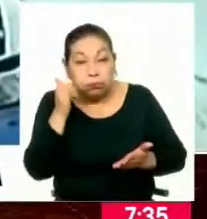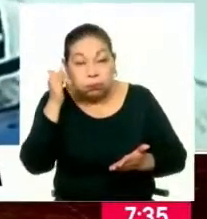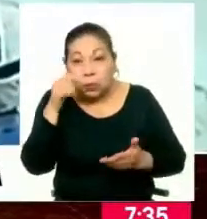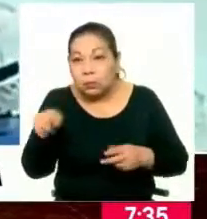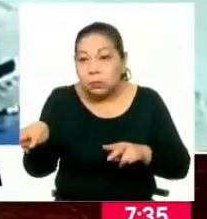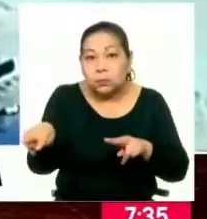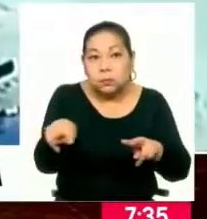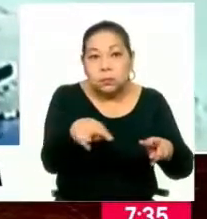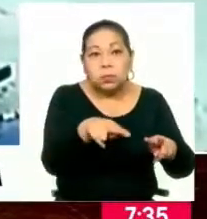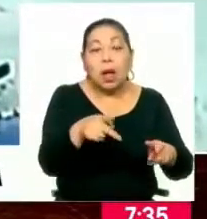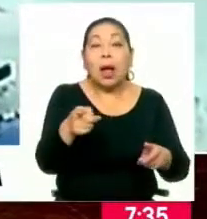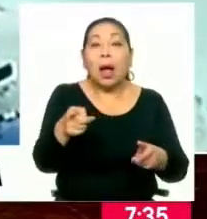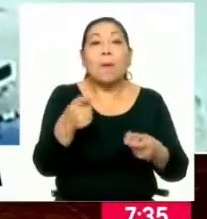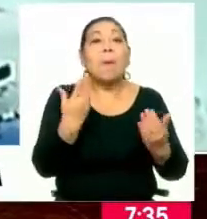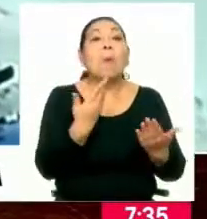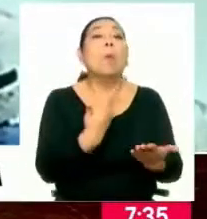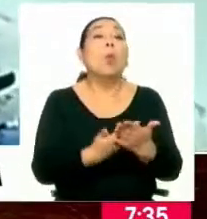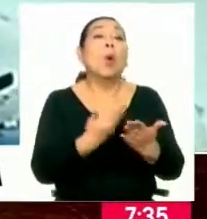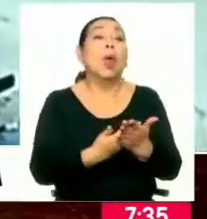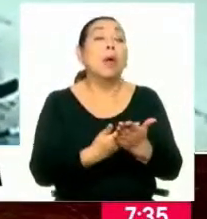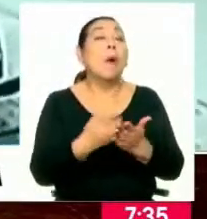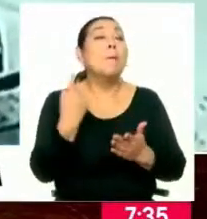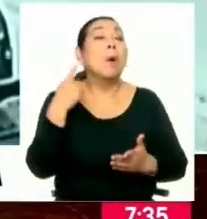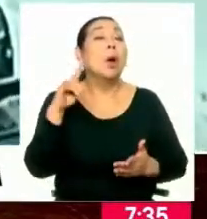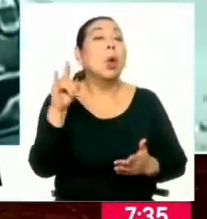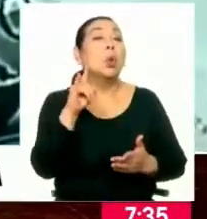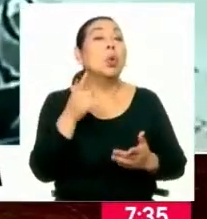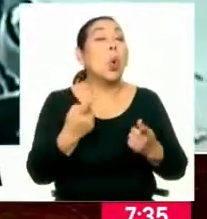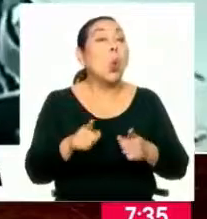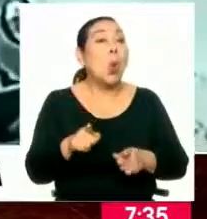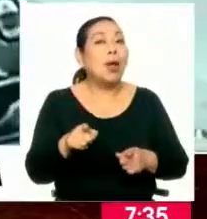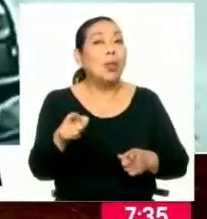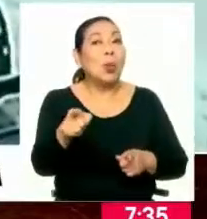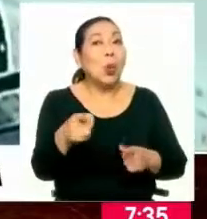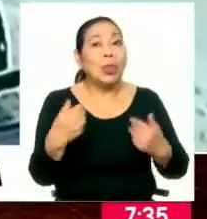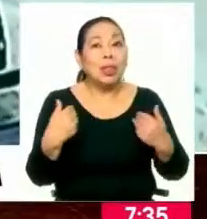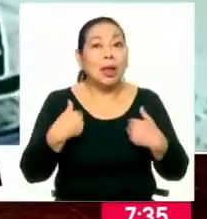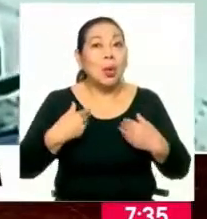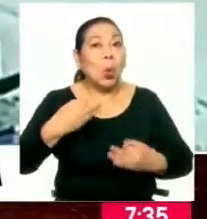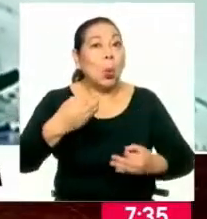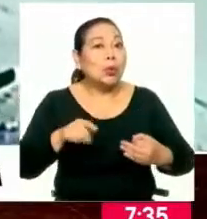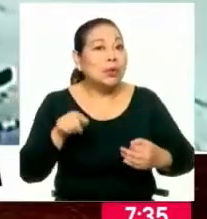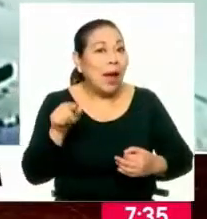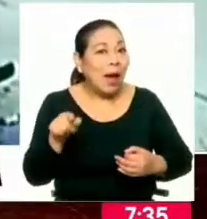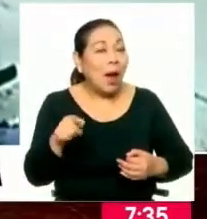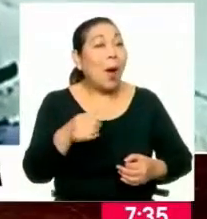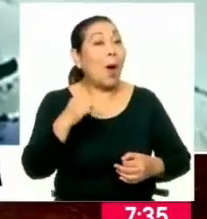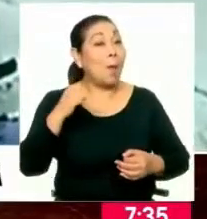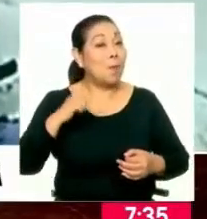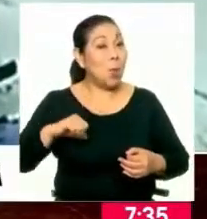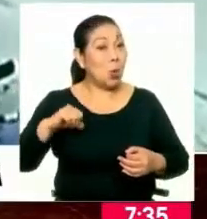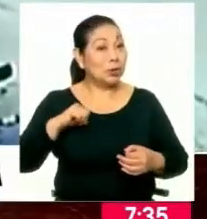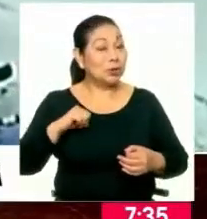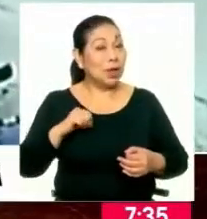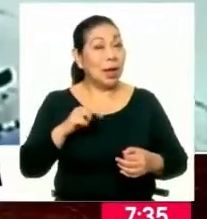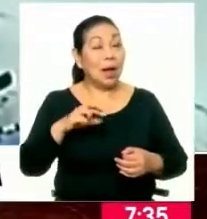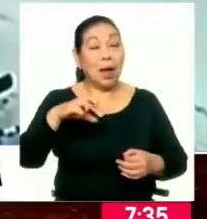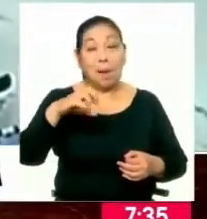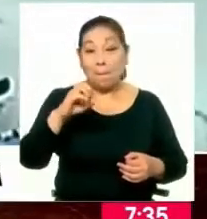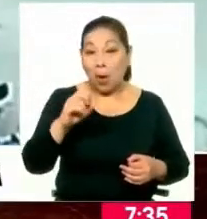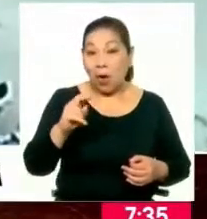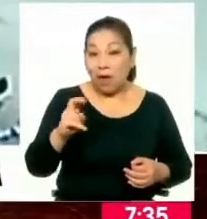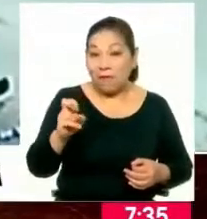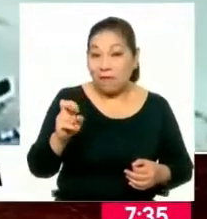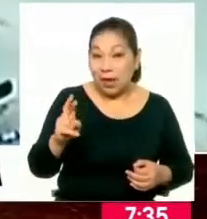como un medio de prueba para ser utilizado en la unidad de flagrancia. Lo mismo hemos hecho con la Municipalidad del Porvenir y de Víctor